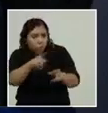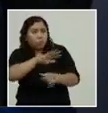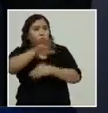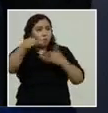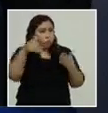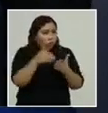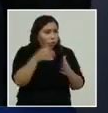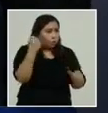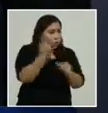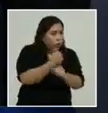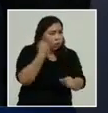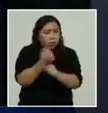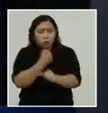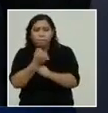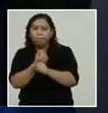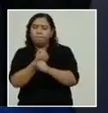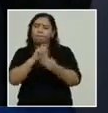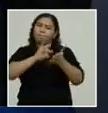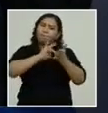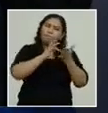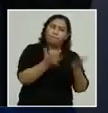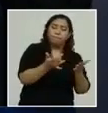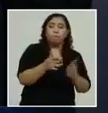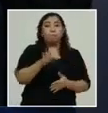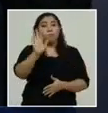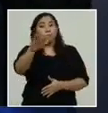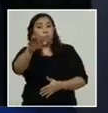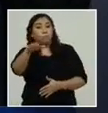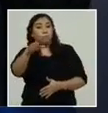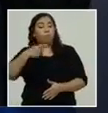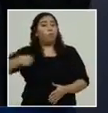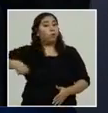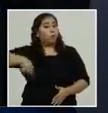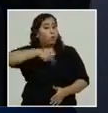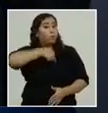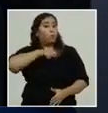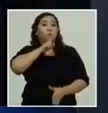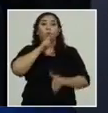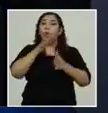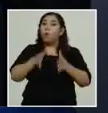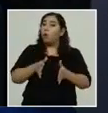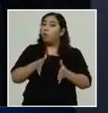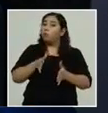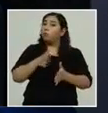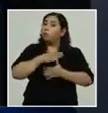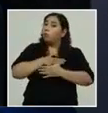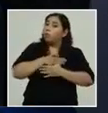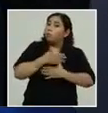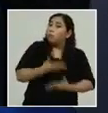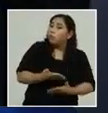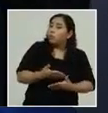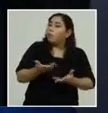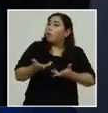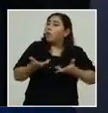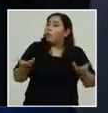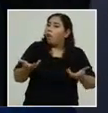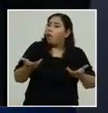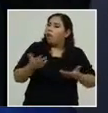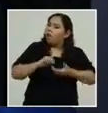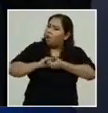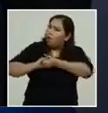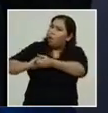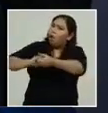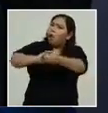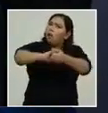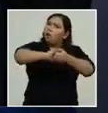es compromiso de nosotros los hondureños ser solidarios los unos con los otros y decirles a todos los